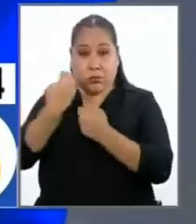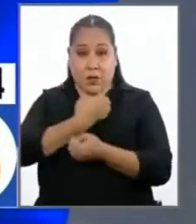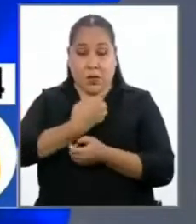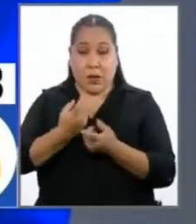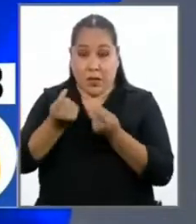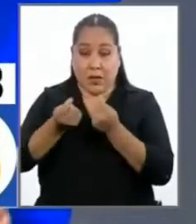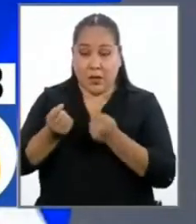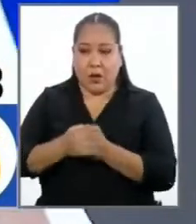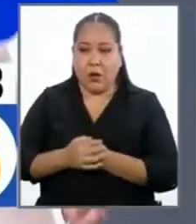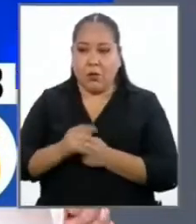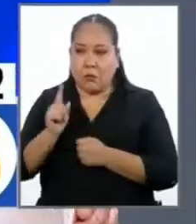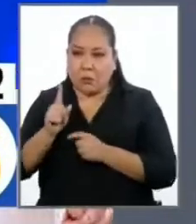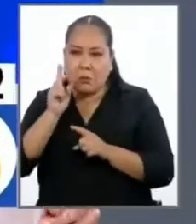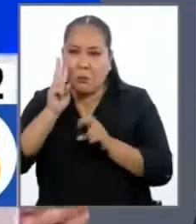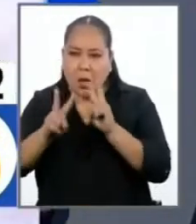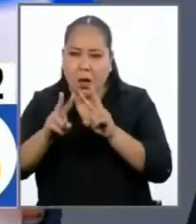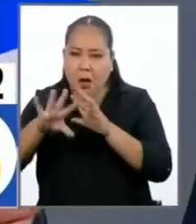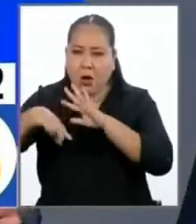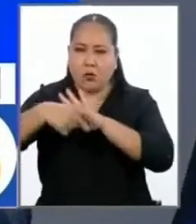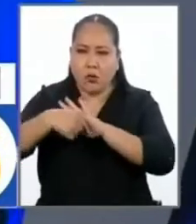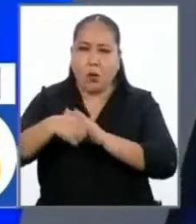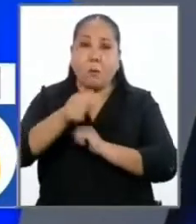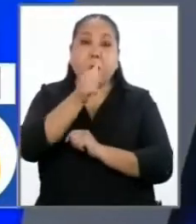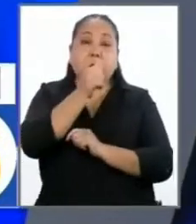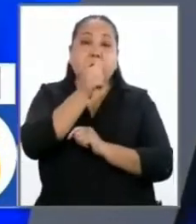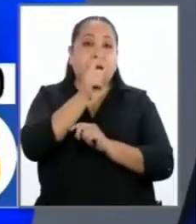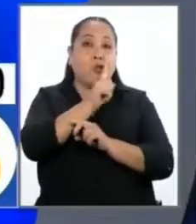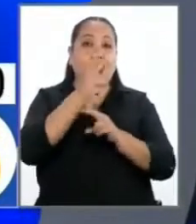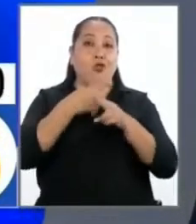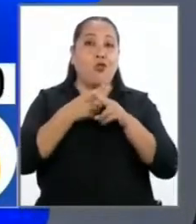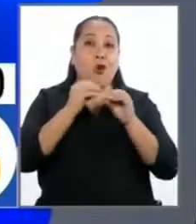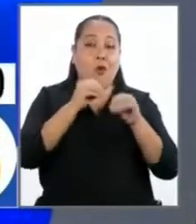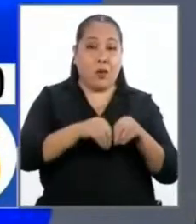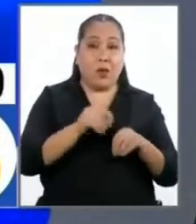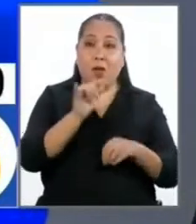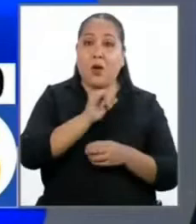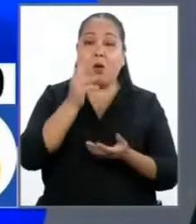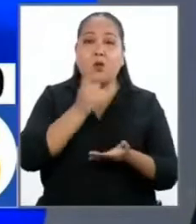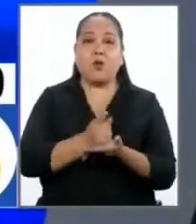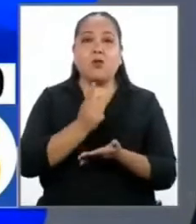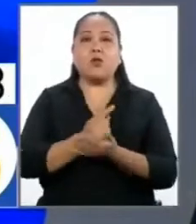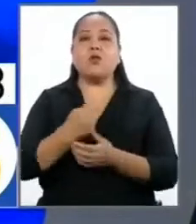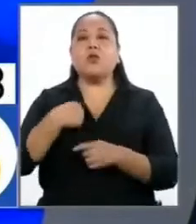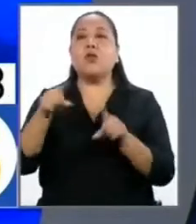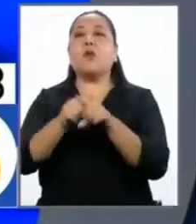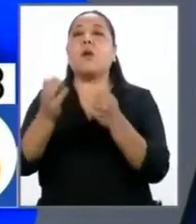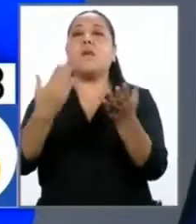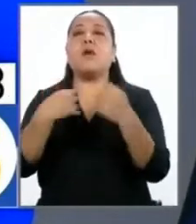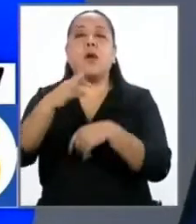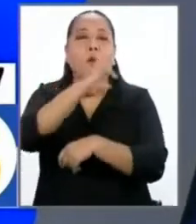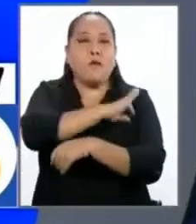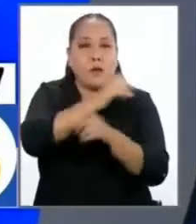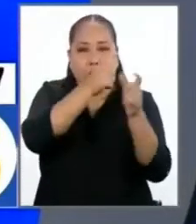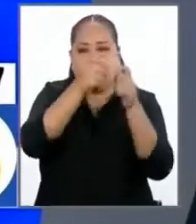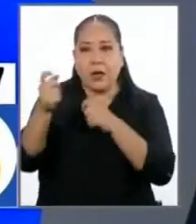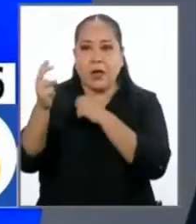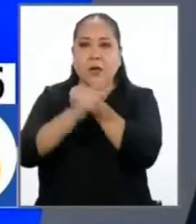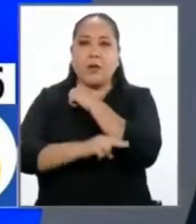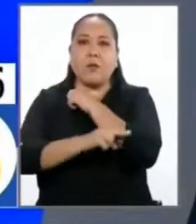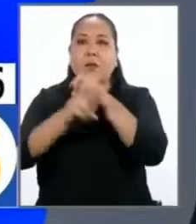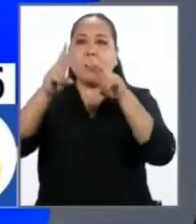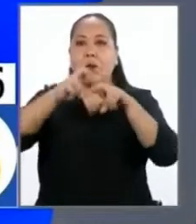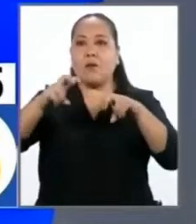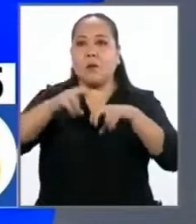corrupción de manera anónima puedan denunciar. Y justamente como yo estoy denunciando, invoco a la Fiscalía de la Nación para que